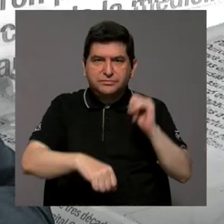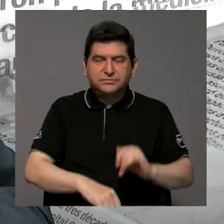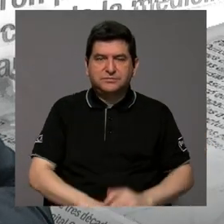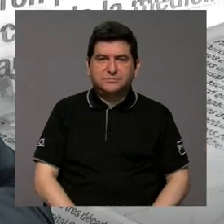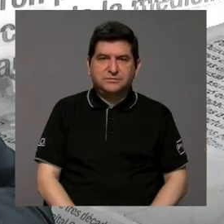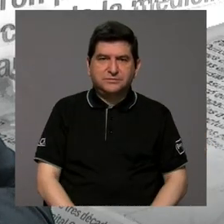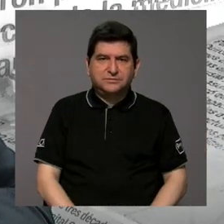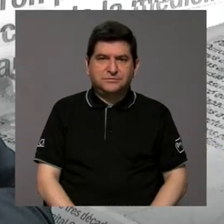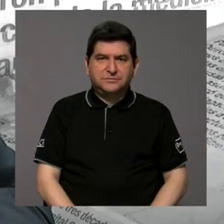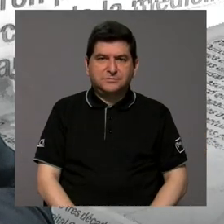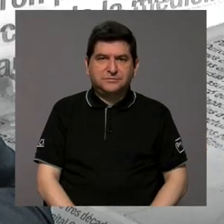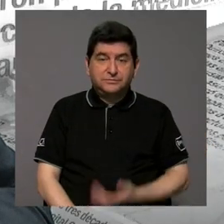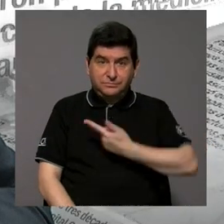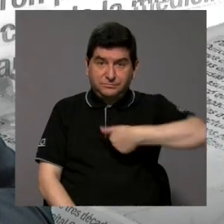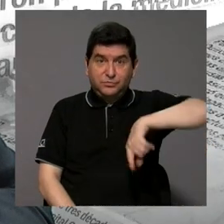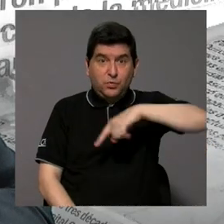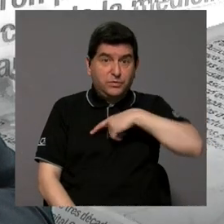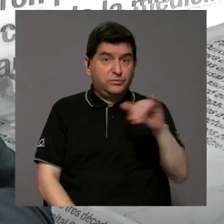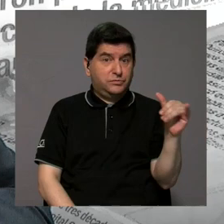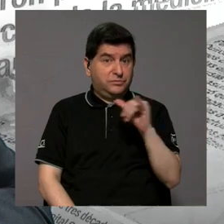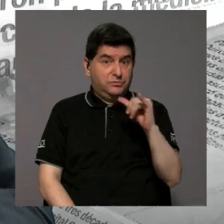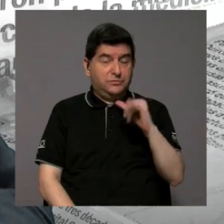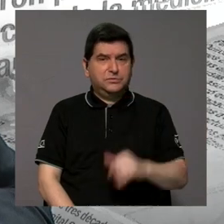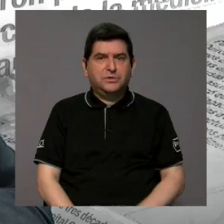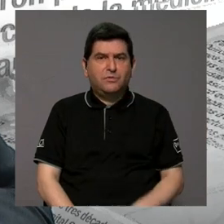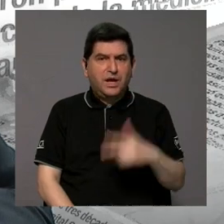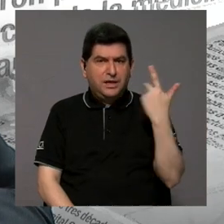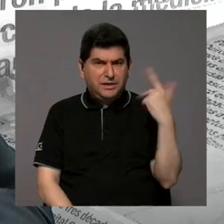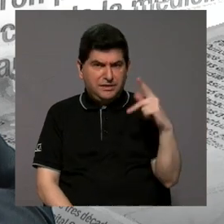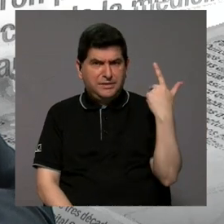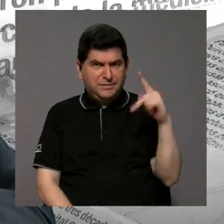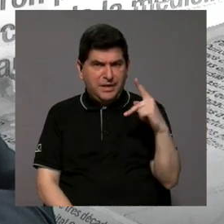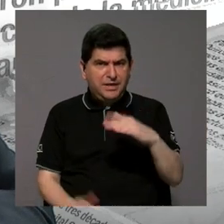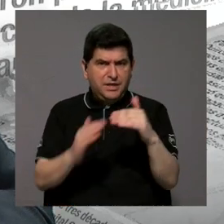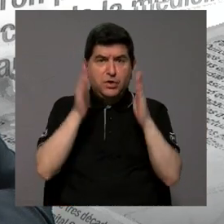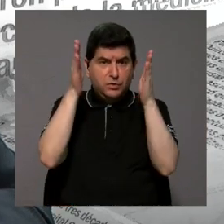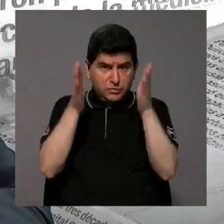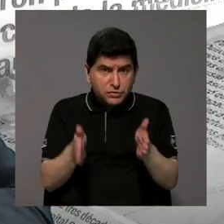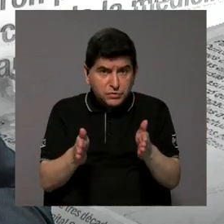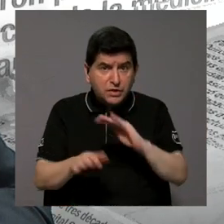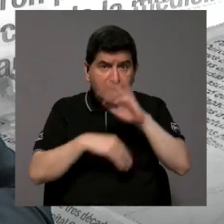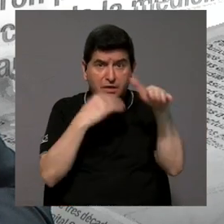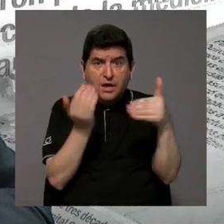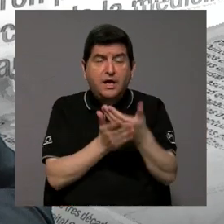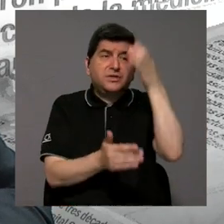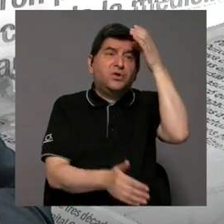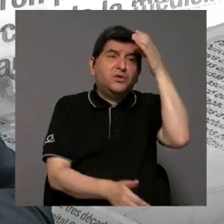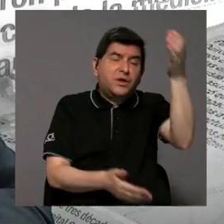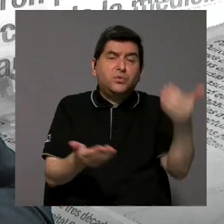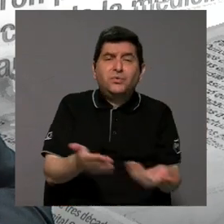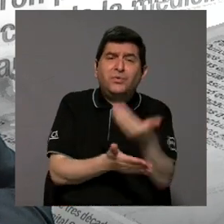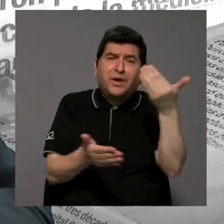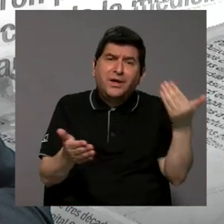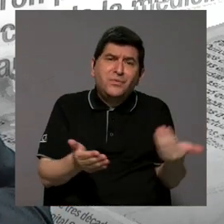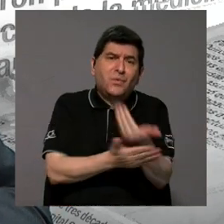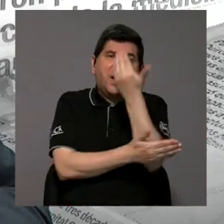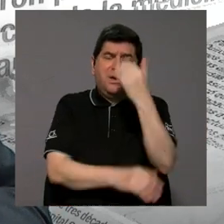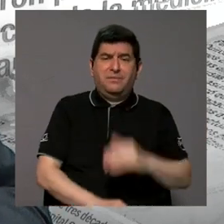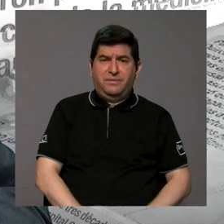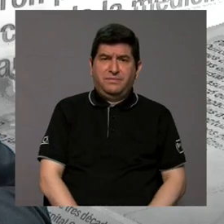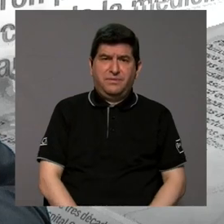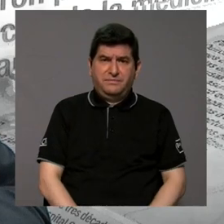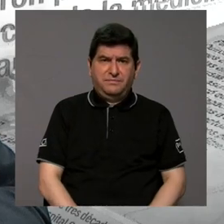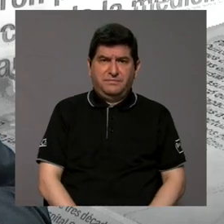O sea, aquí nos vemos también expuestos como ciudadanos a toda una cultura nueva en donde